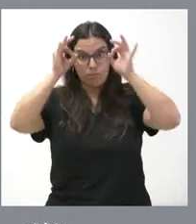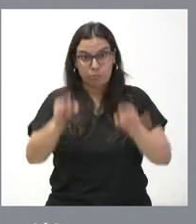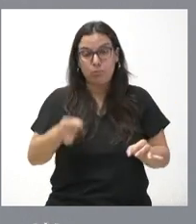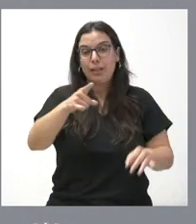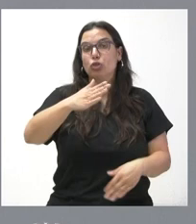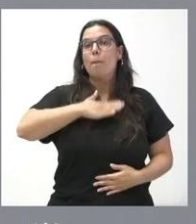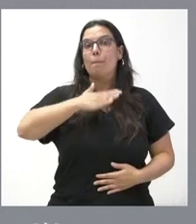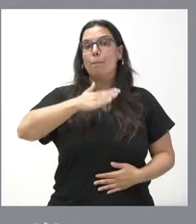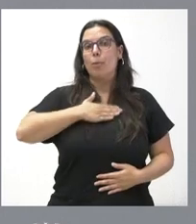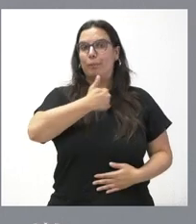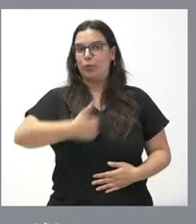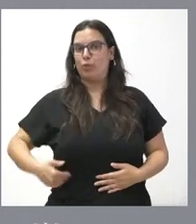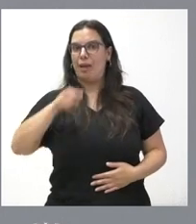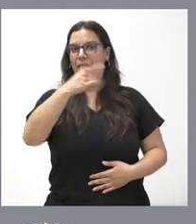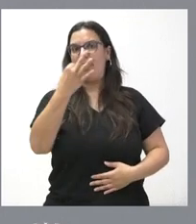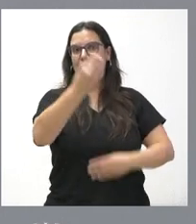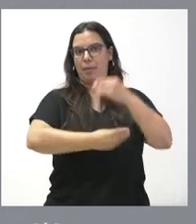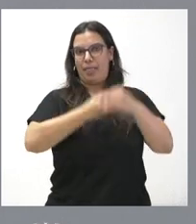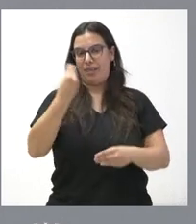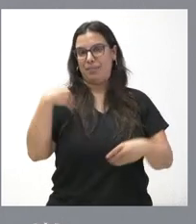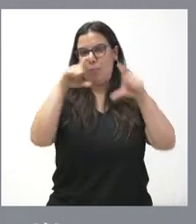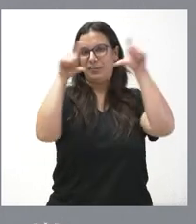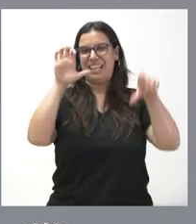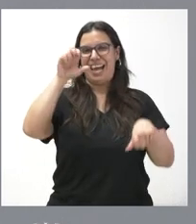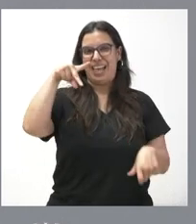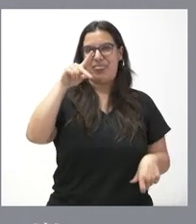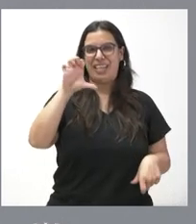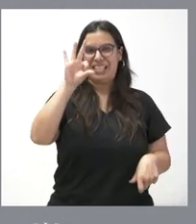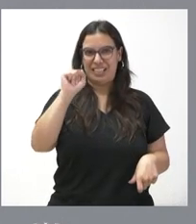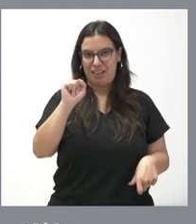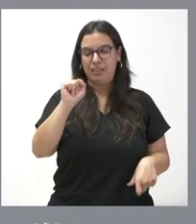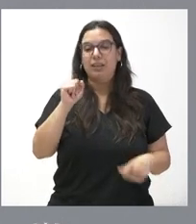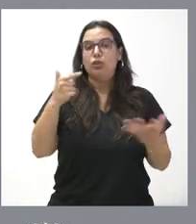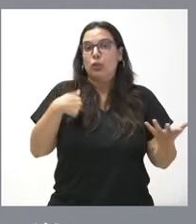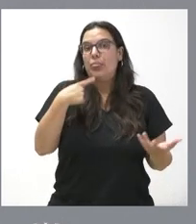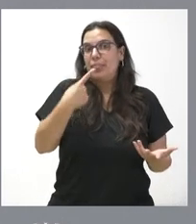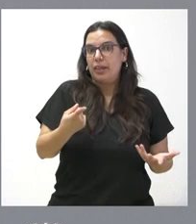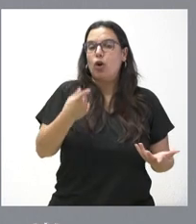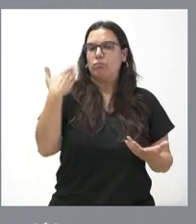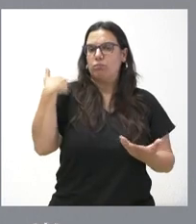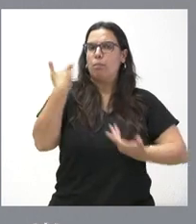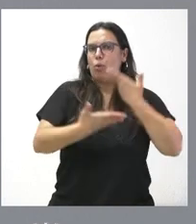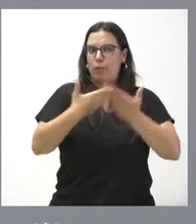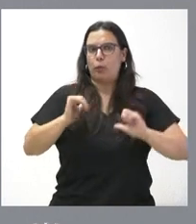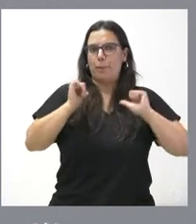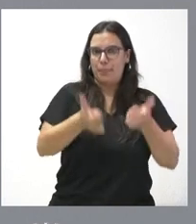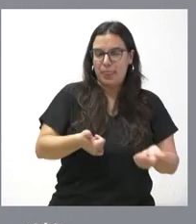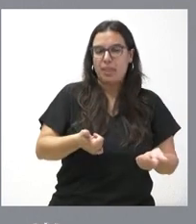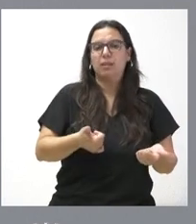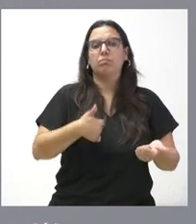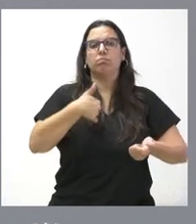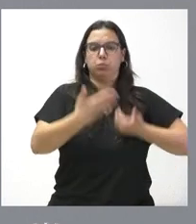propietario de la entidad, que es en este caso Endesa. Y yo sí les puedo decir que se inició el procedimiento, el procedimiento